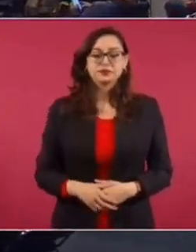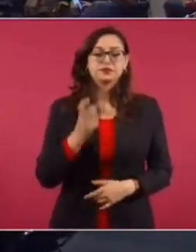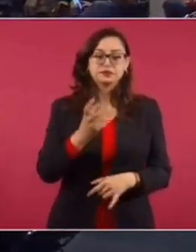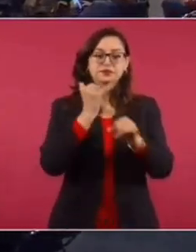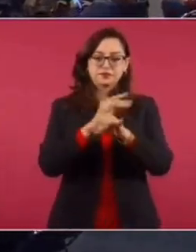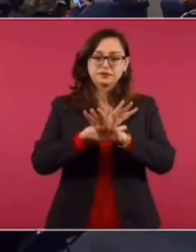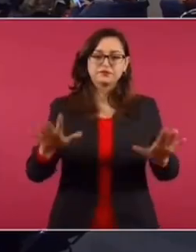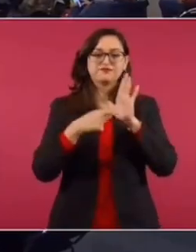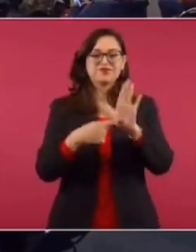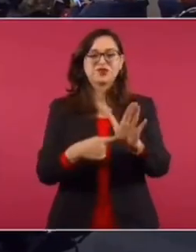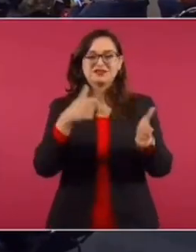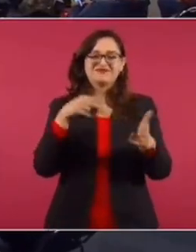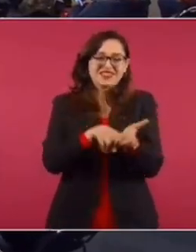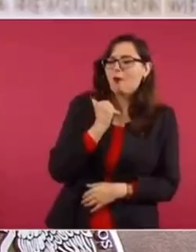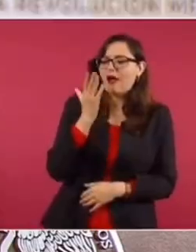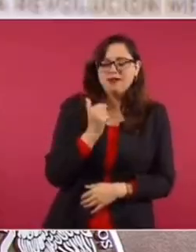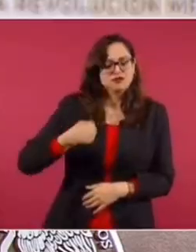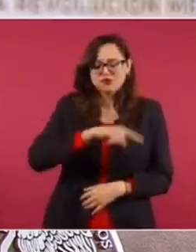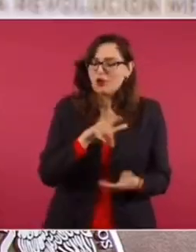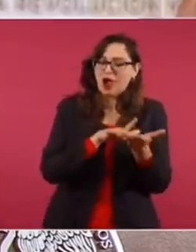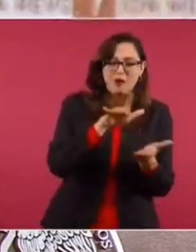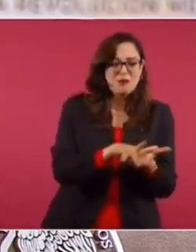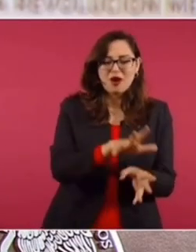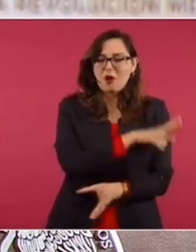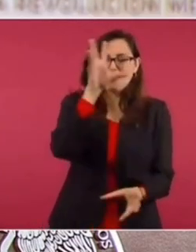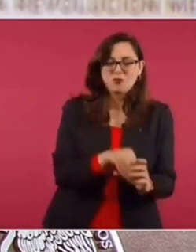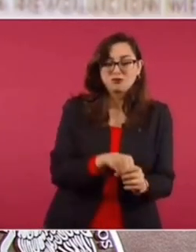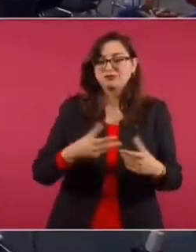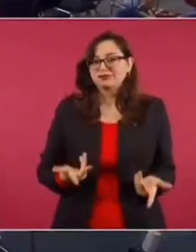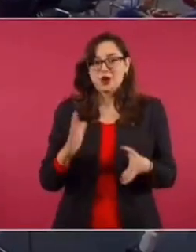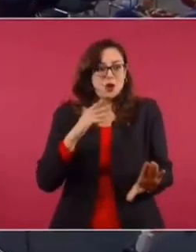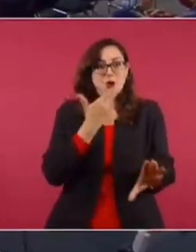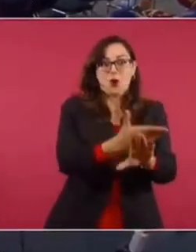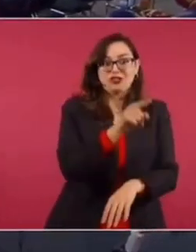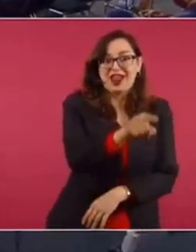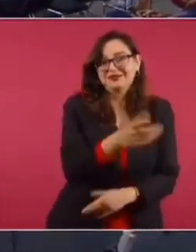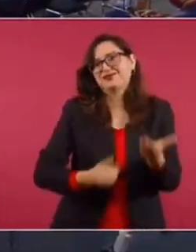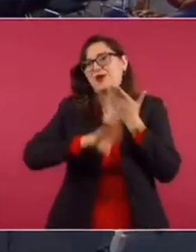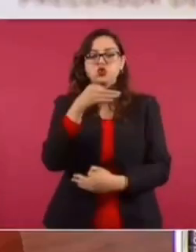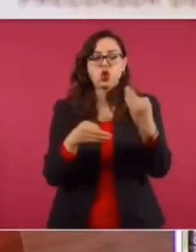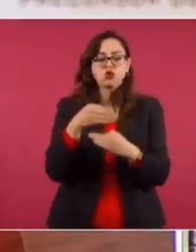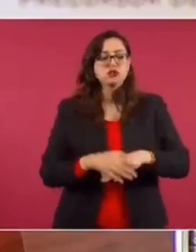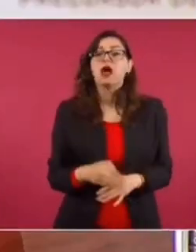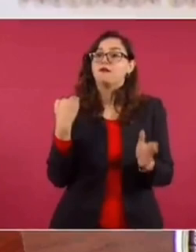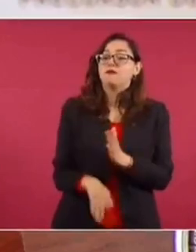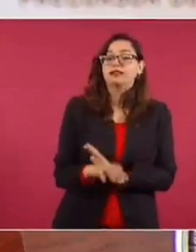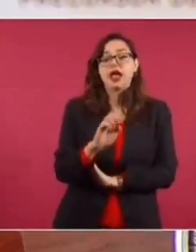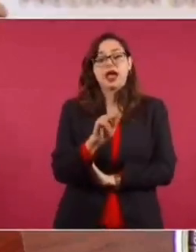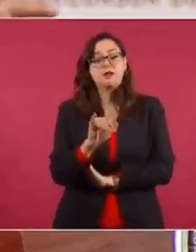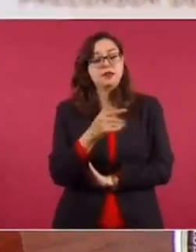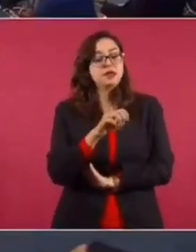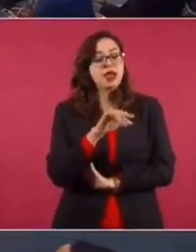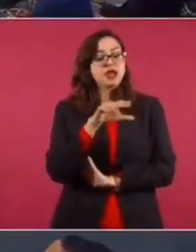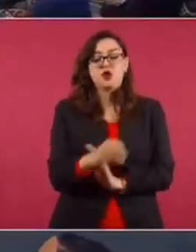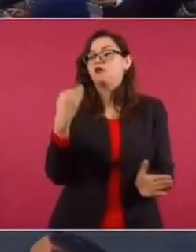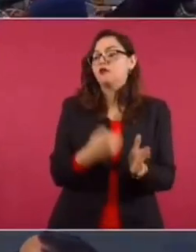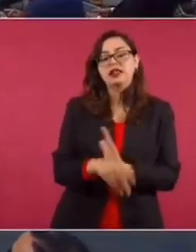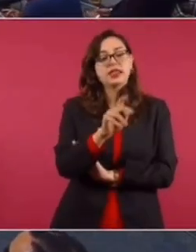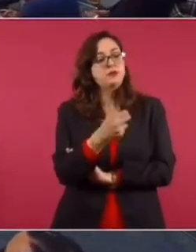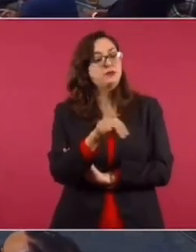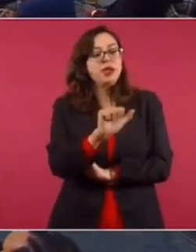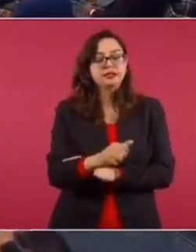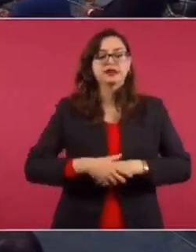Yo quería que no se testara. Y bueno, pues si hay campaña en contra de Encinas, hay campaña en contra mía. ¿Por qué no Peña? Que acompaña